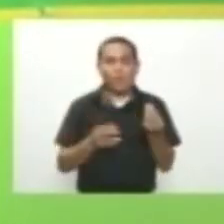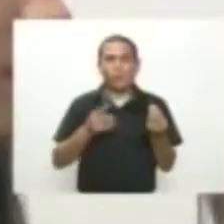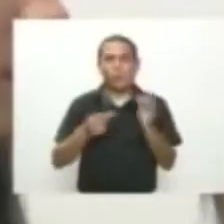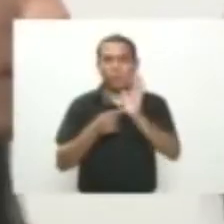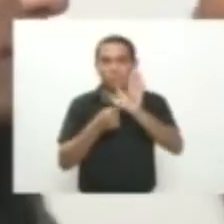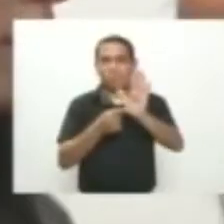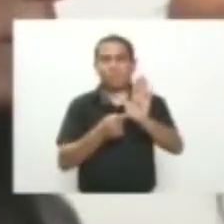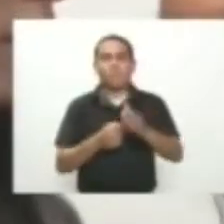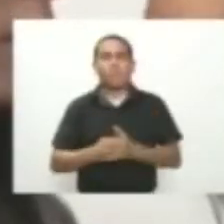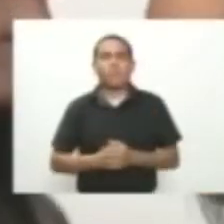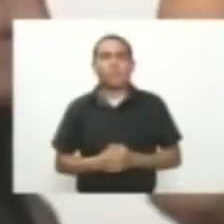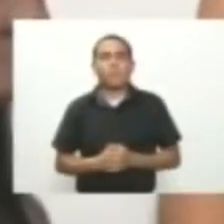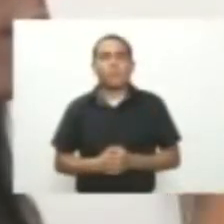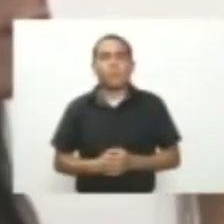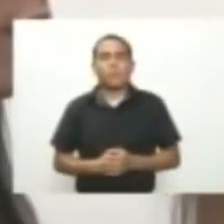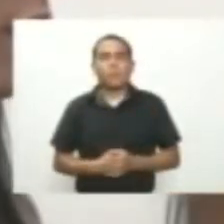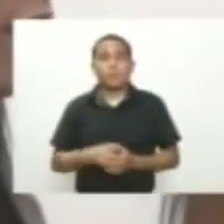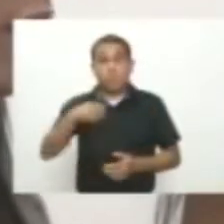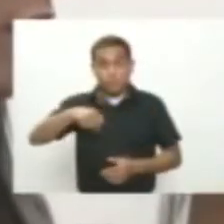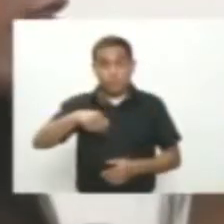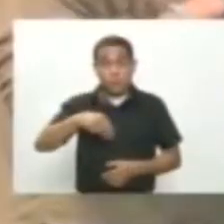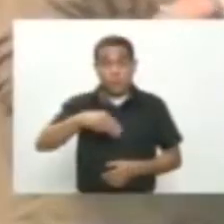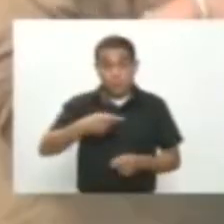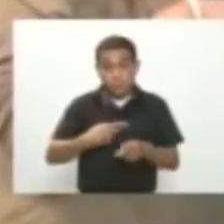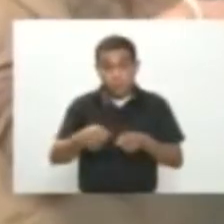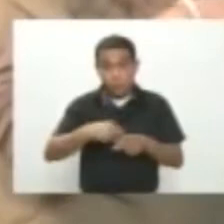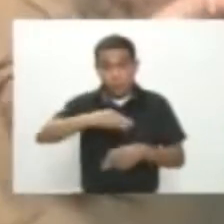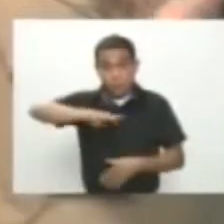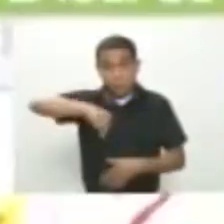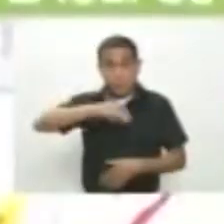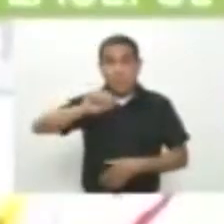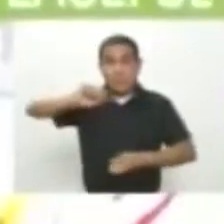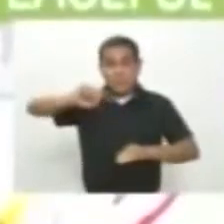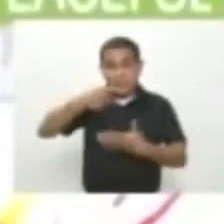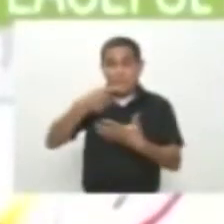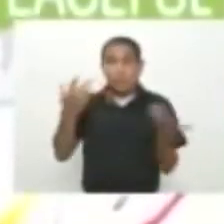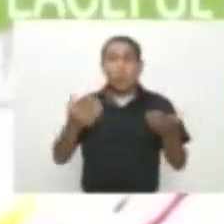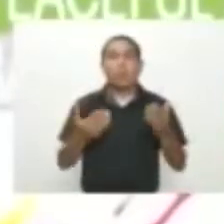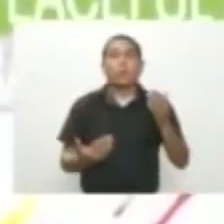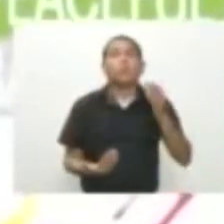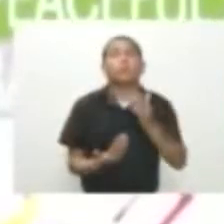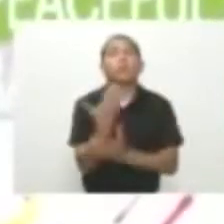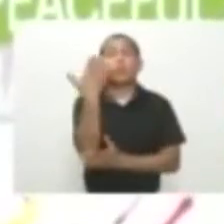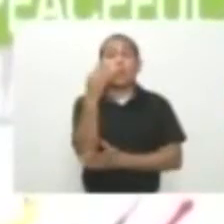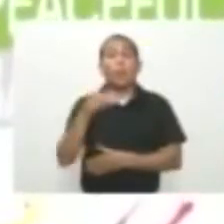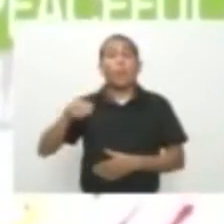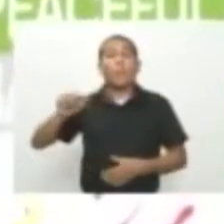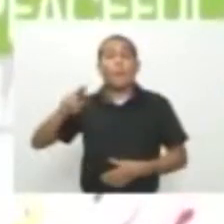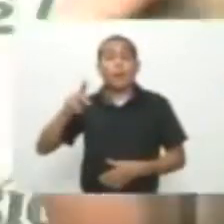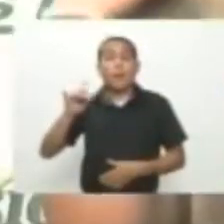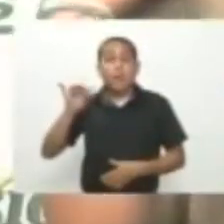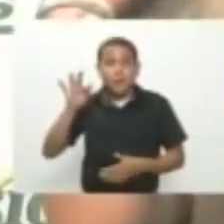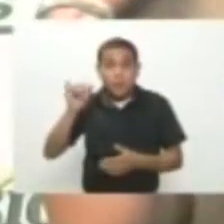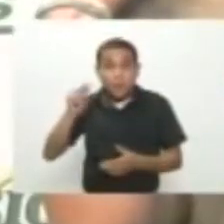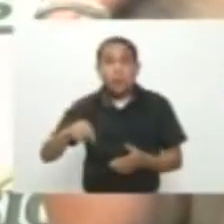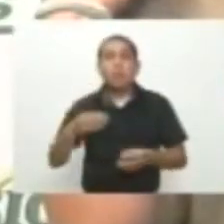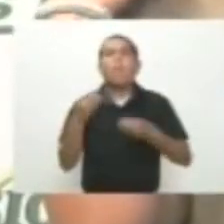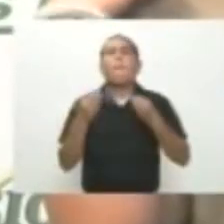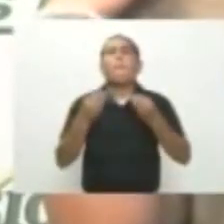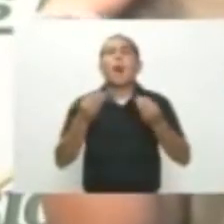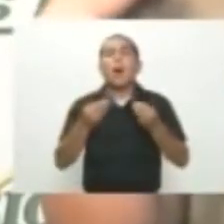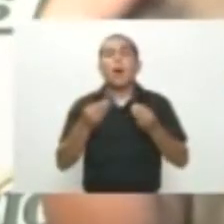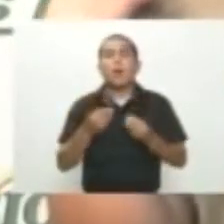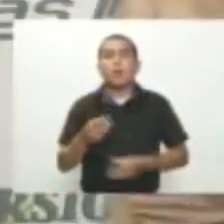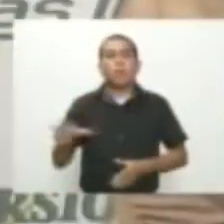Marcas Este miércoles Llega a Barranquilla La sexta versión De Neo Marketing Un evento Dirigido a empresarios Y emprendedores Que quieran